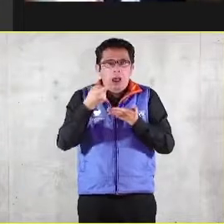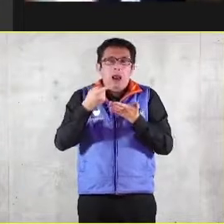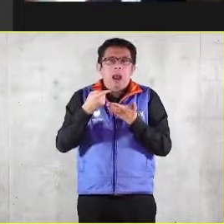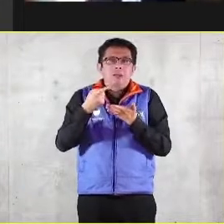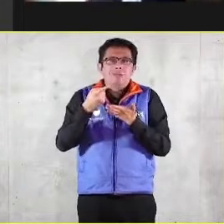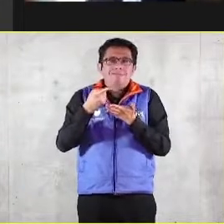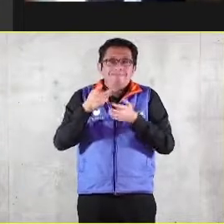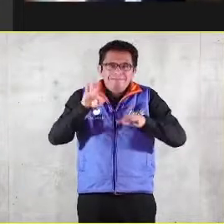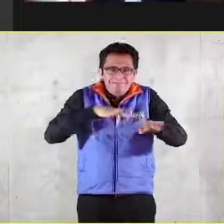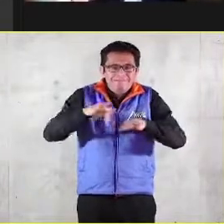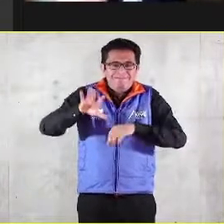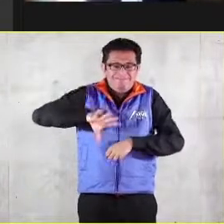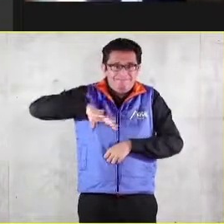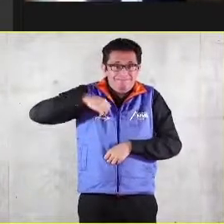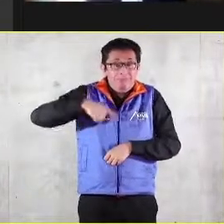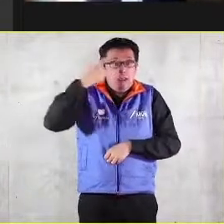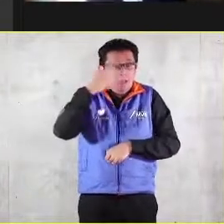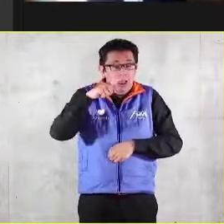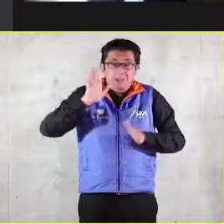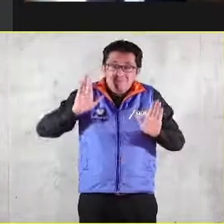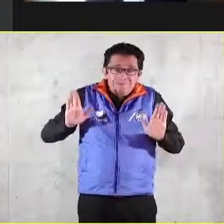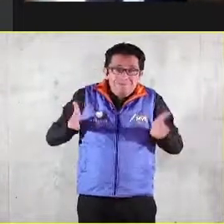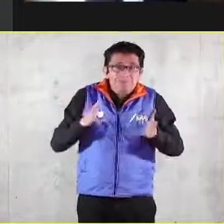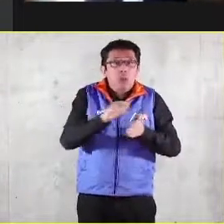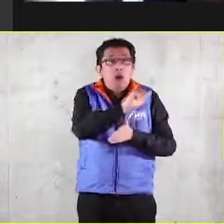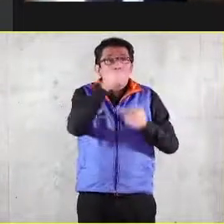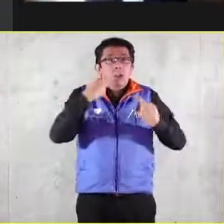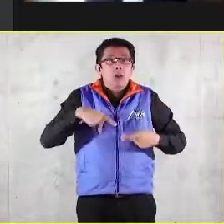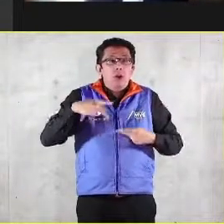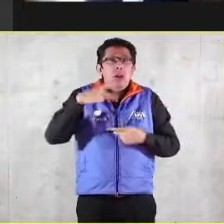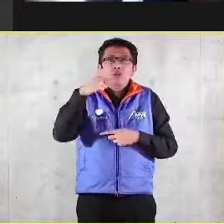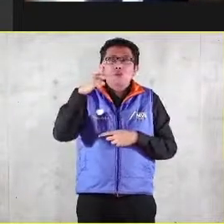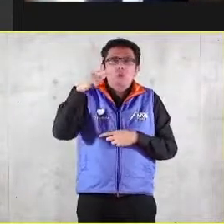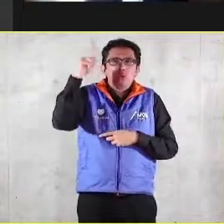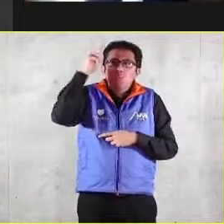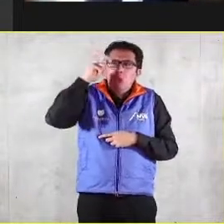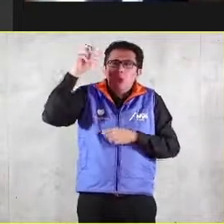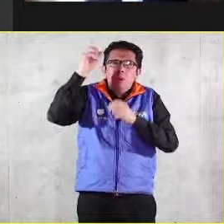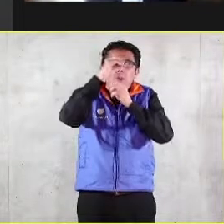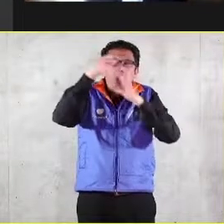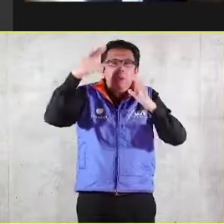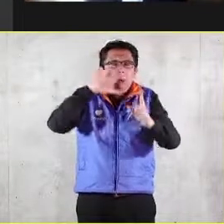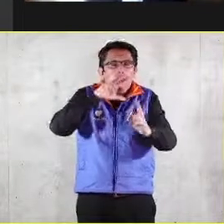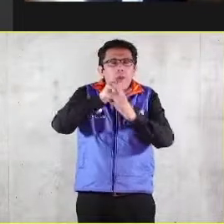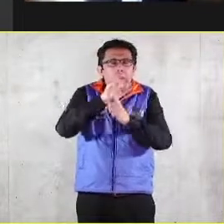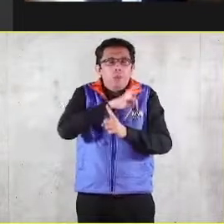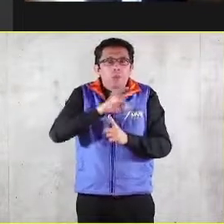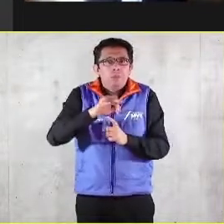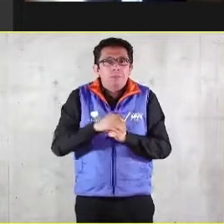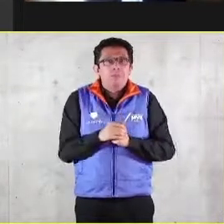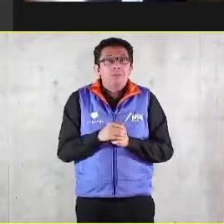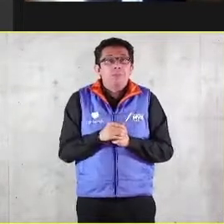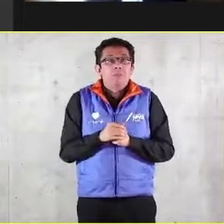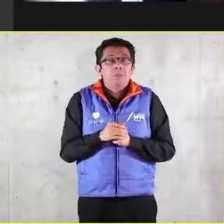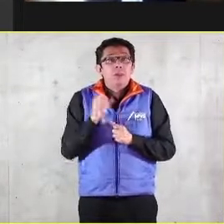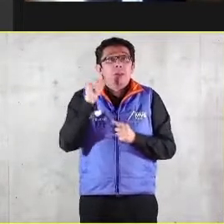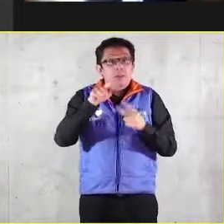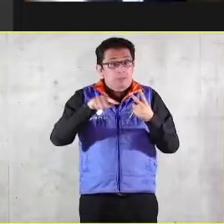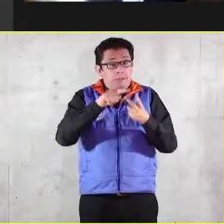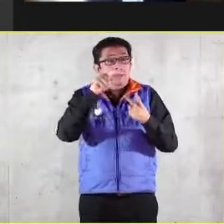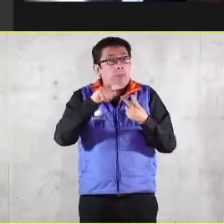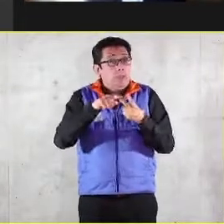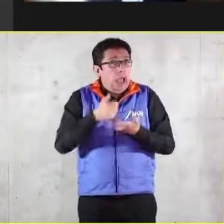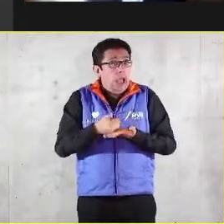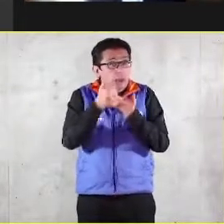de los otros para que se conviertan en los propios y también hace que no tergiversemos la subsidiariedad nos ayuda a no